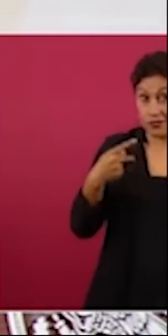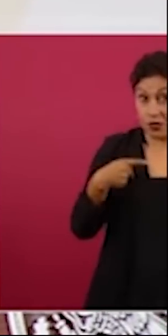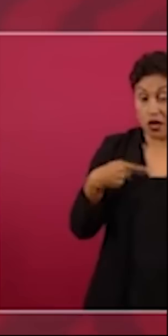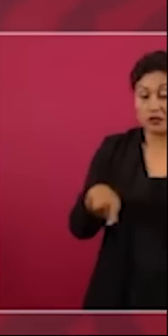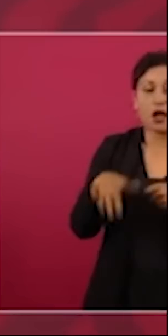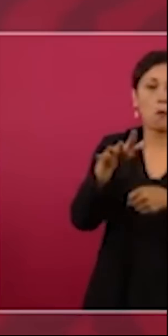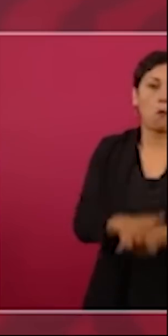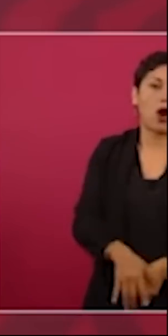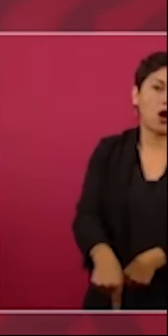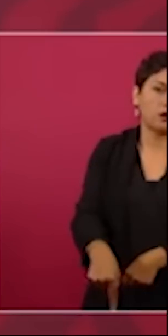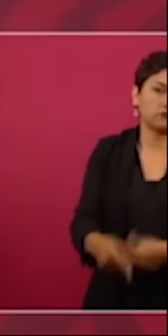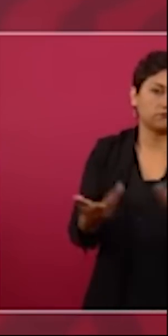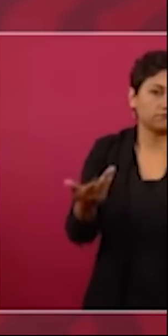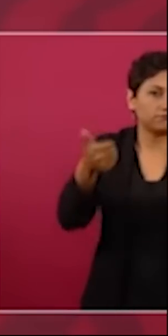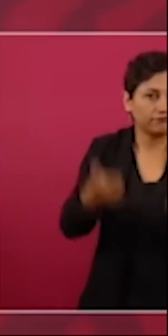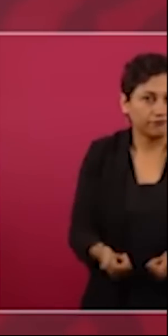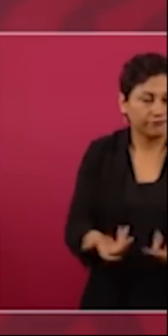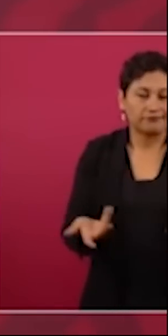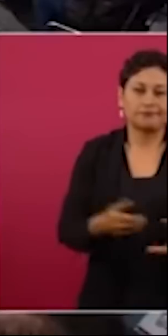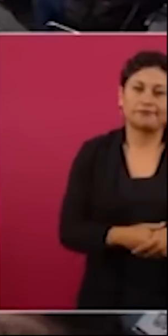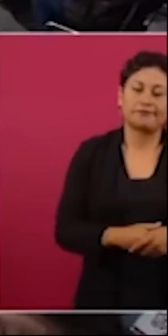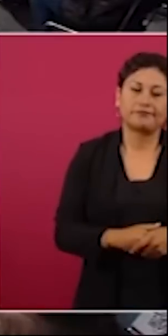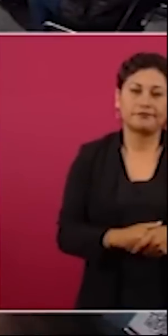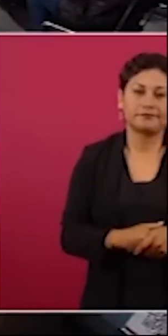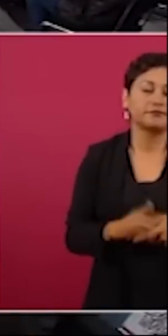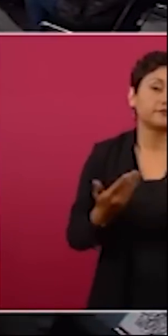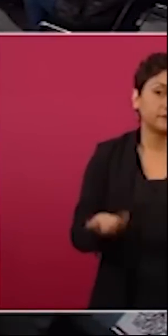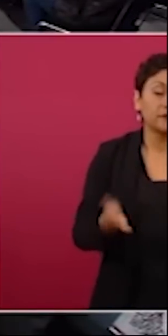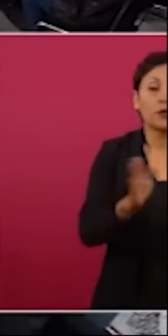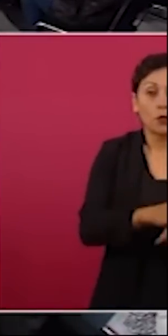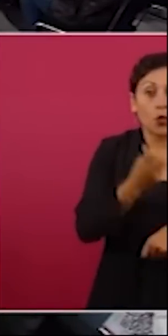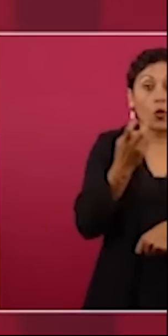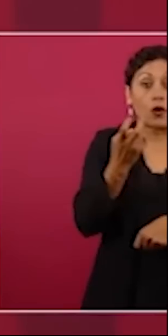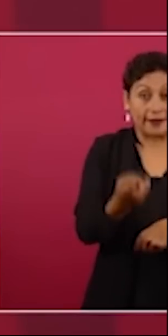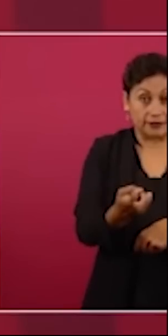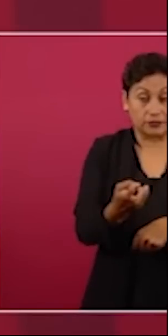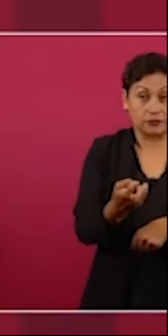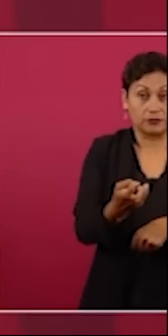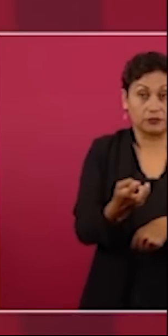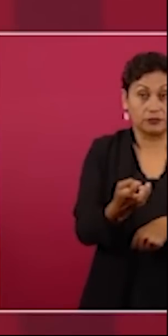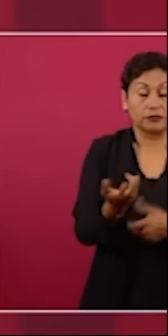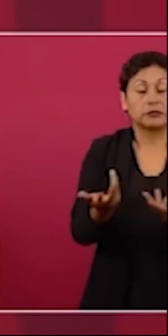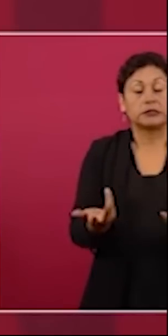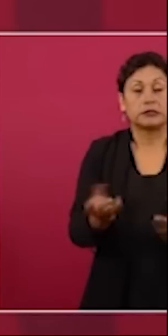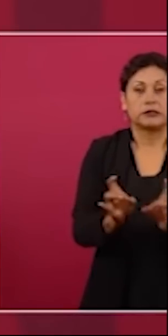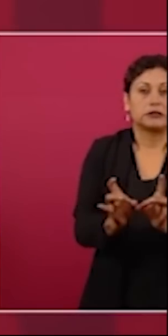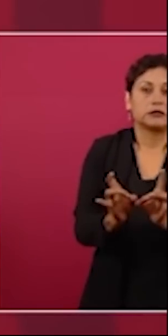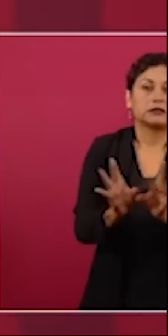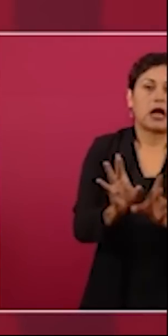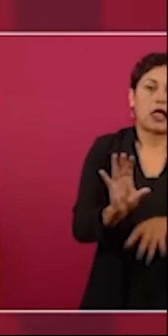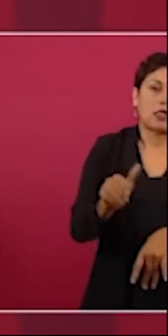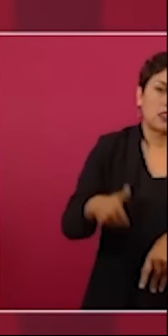quedan atrapados entonces desde que sucede este lamentable accidente